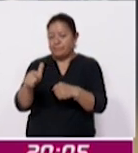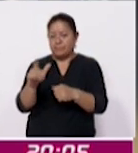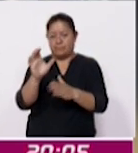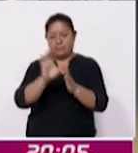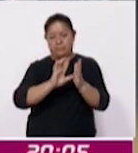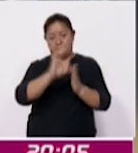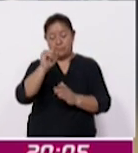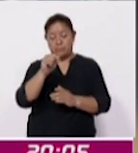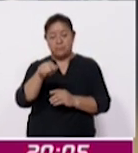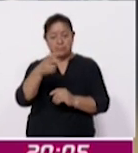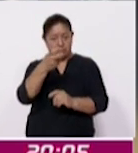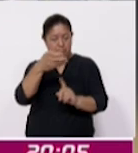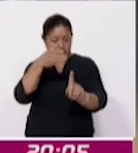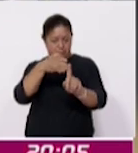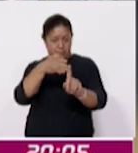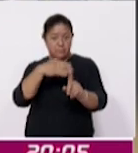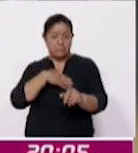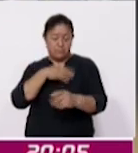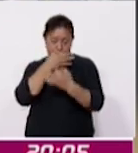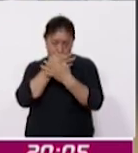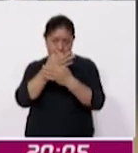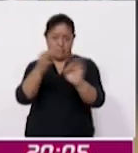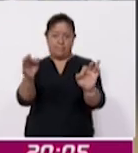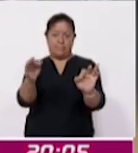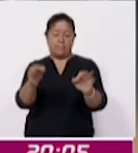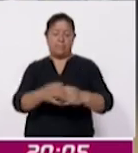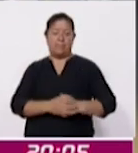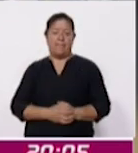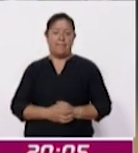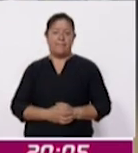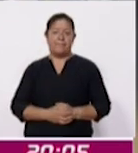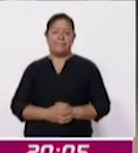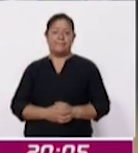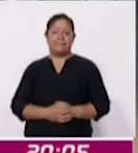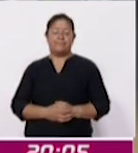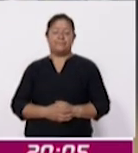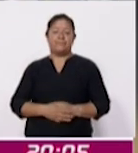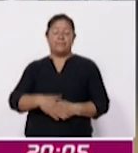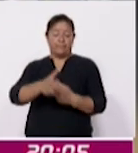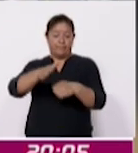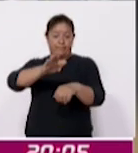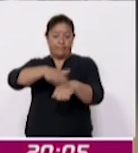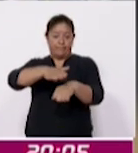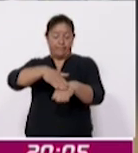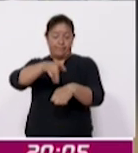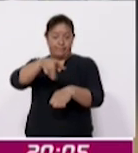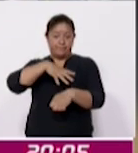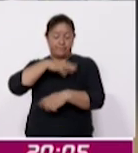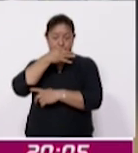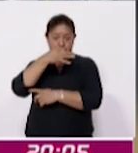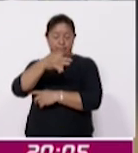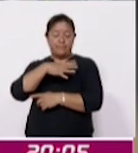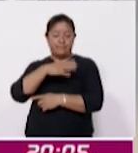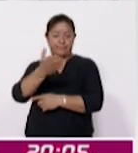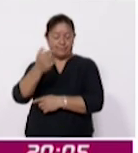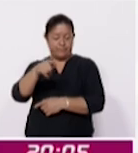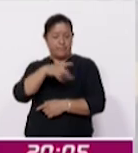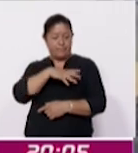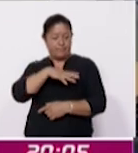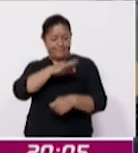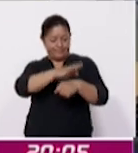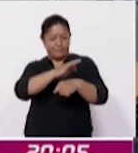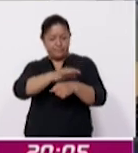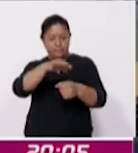les hacemos este atento llamado precisamente porque queremos defender nuestro voto.